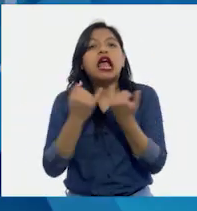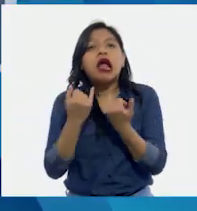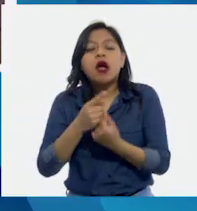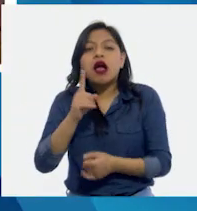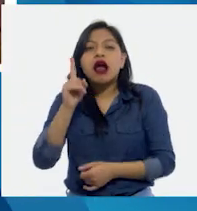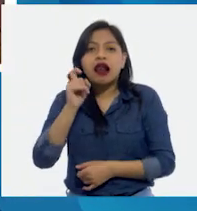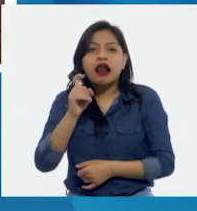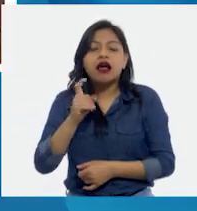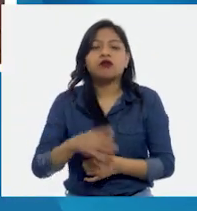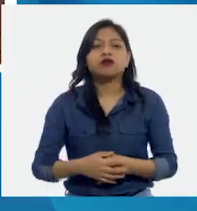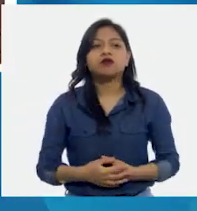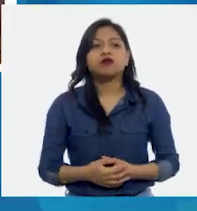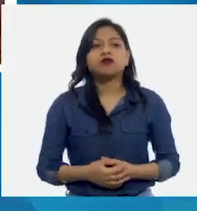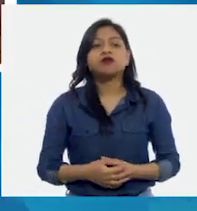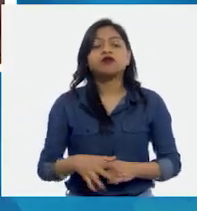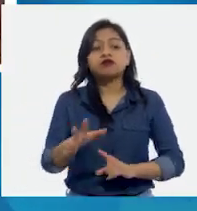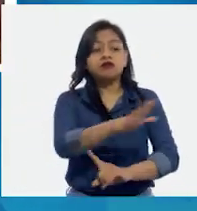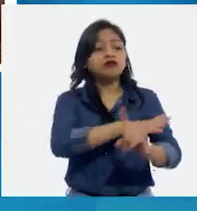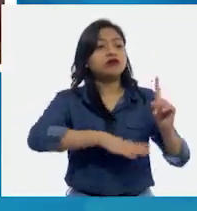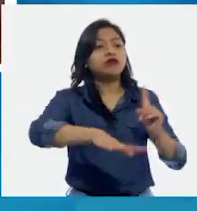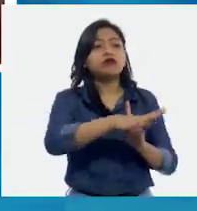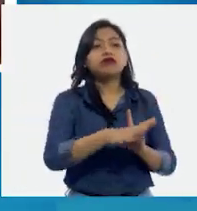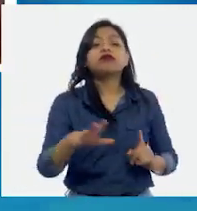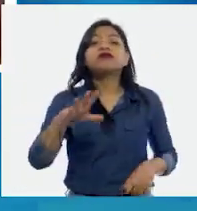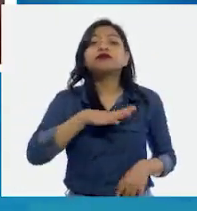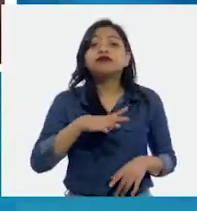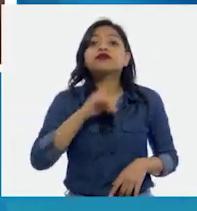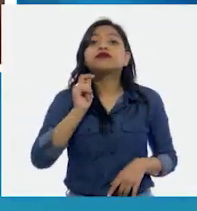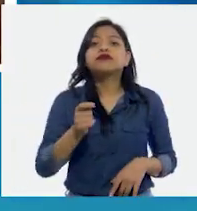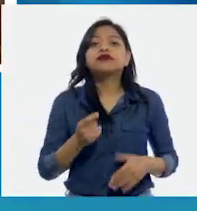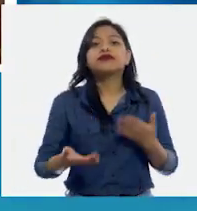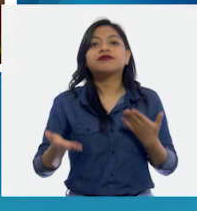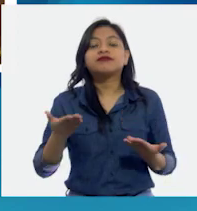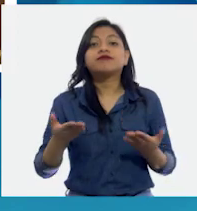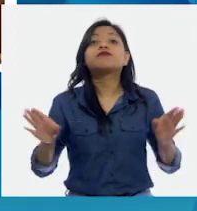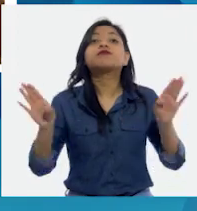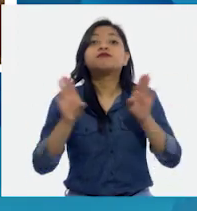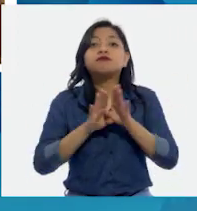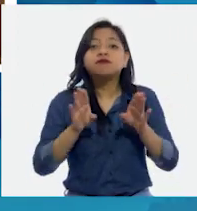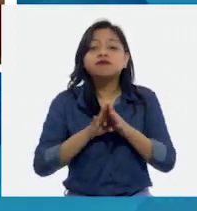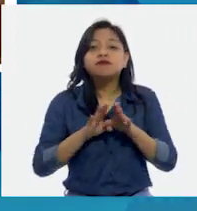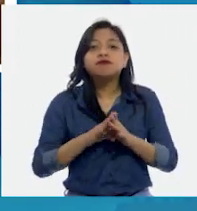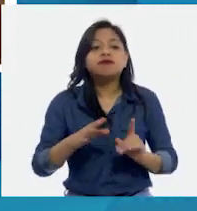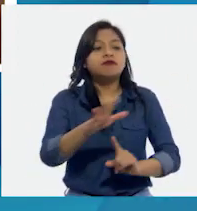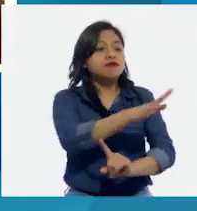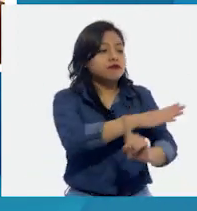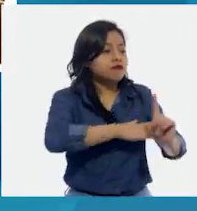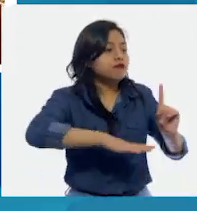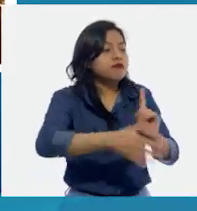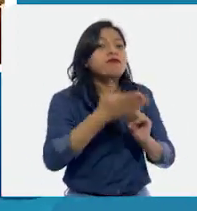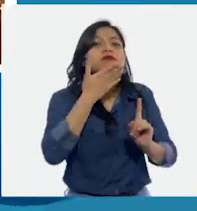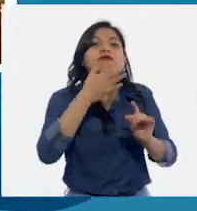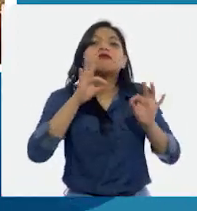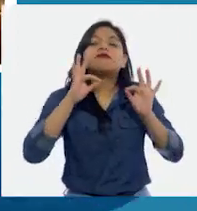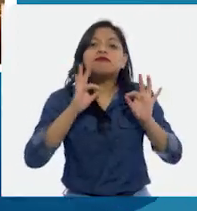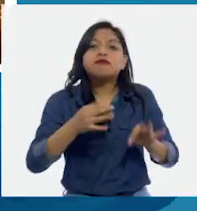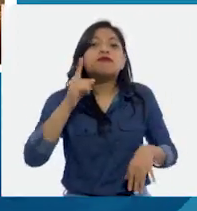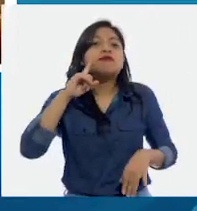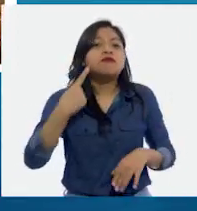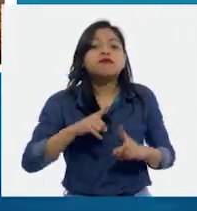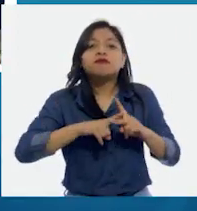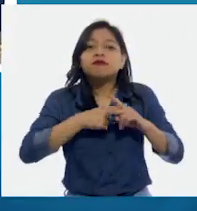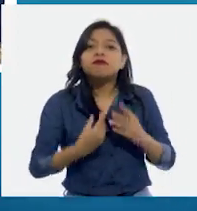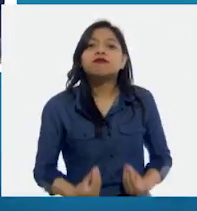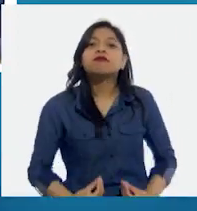En un ecosistema podemos decir que hay equilibrio cuando se dan determinadas condiciones ambientales en las que